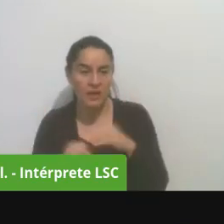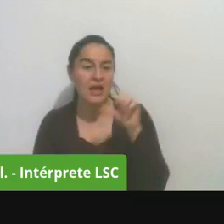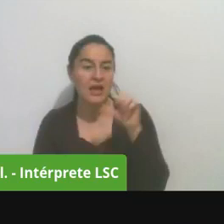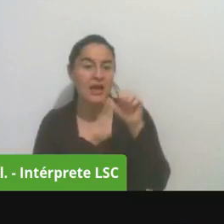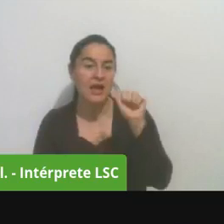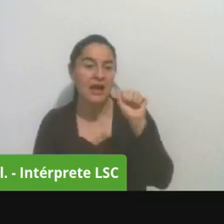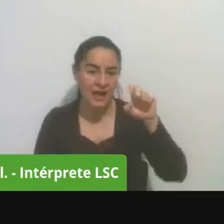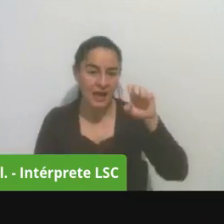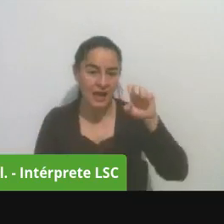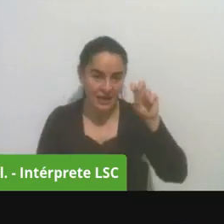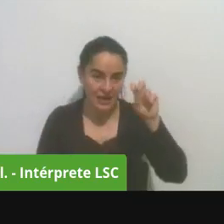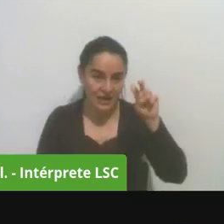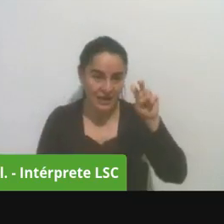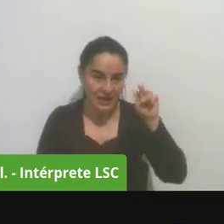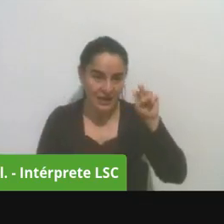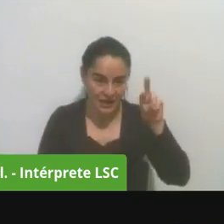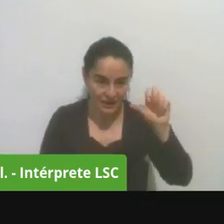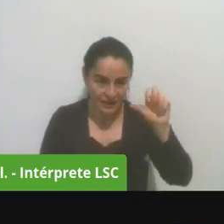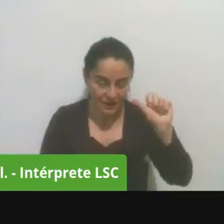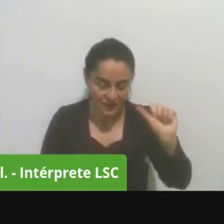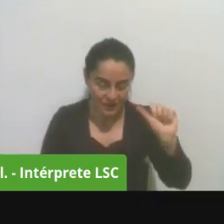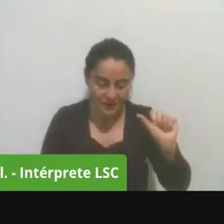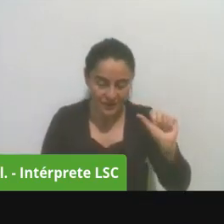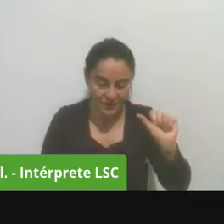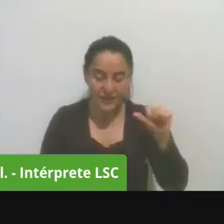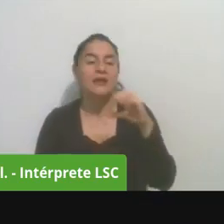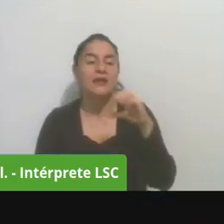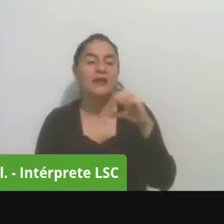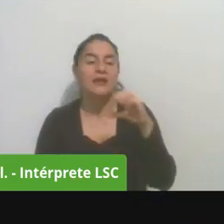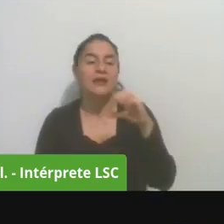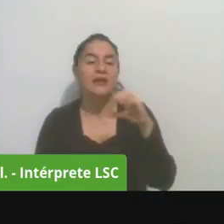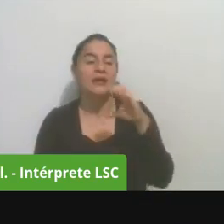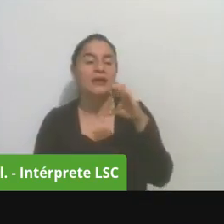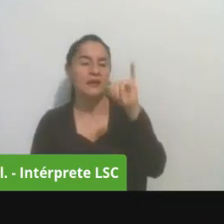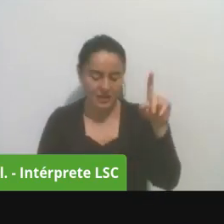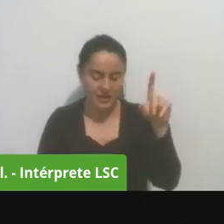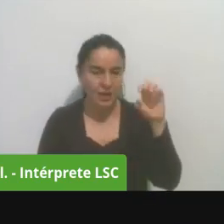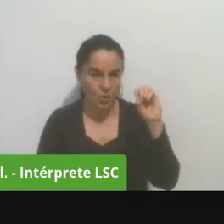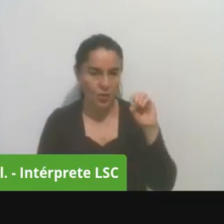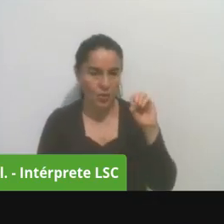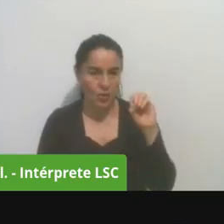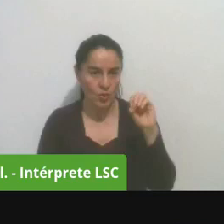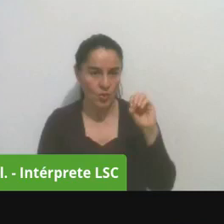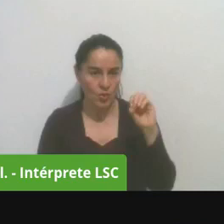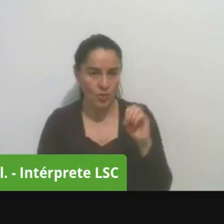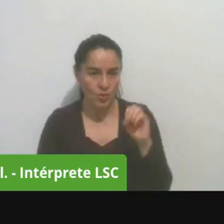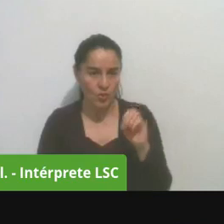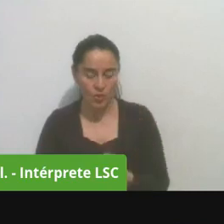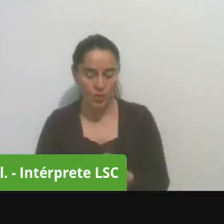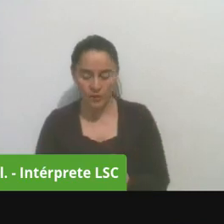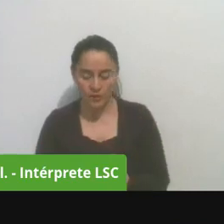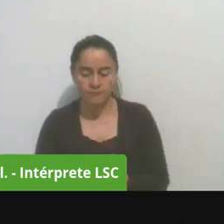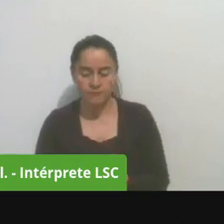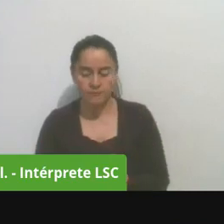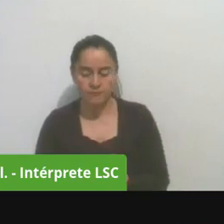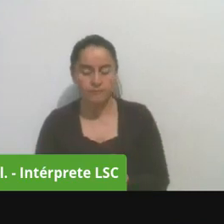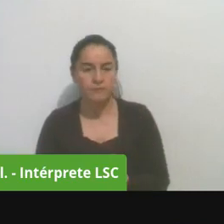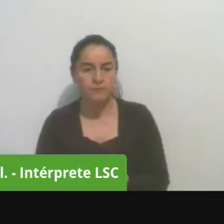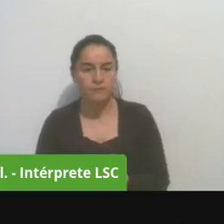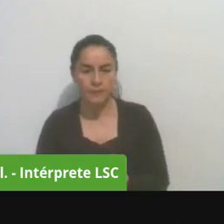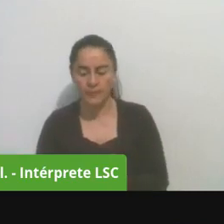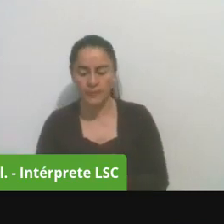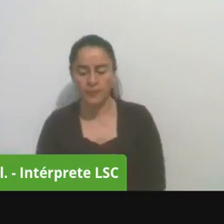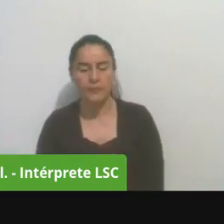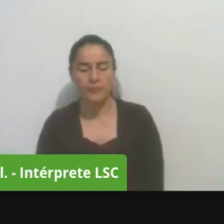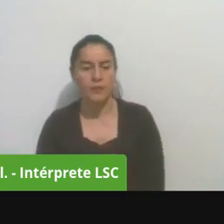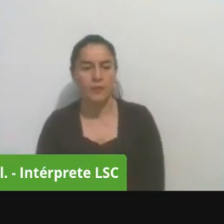podrán entrar en detalle acerca de sus cuestionamientos y vamos a comenzar con alguna